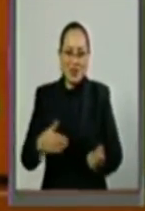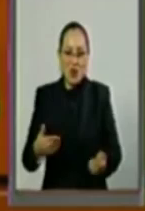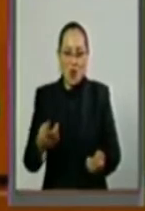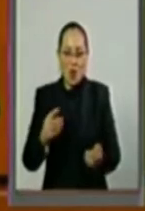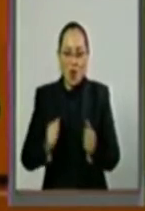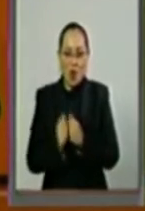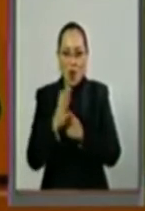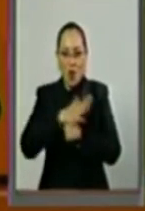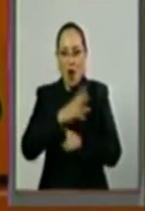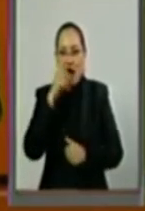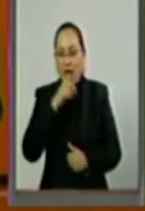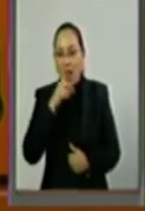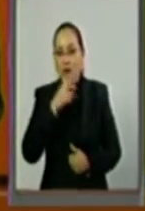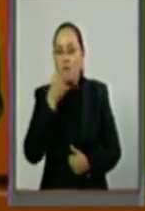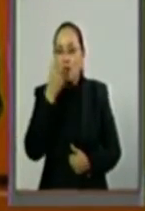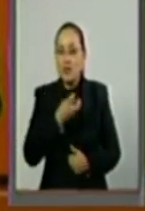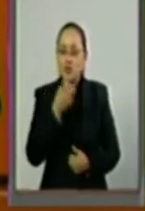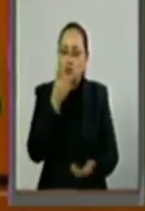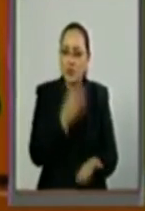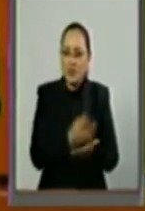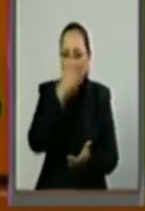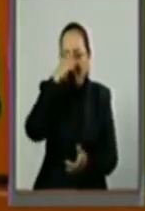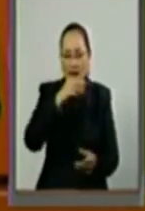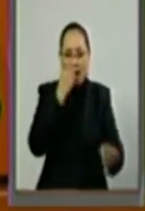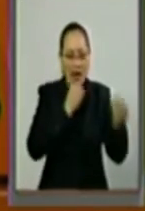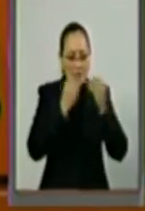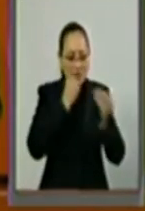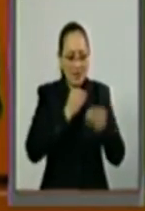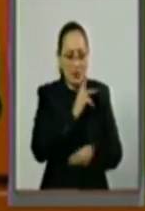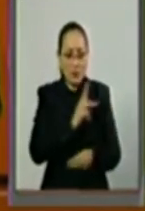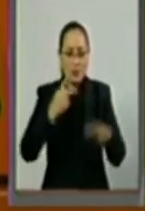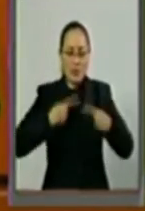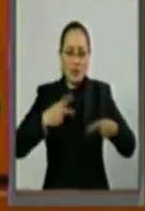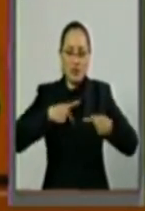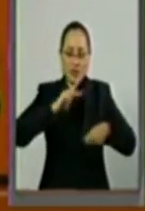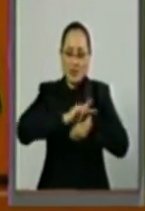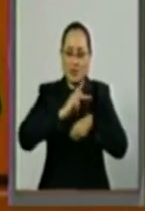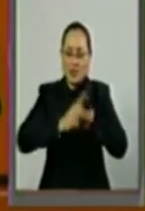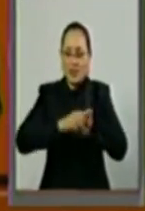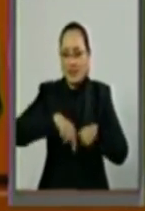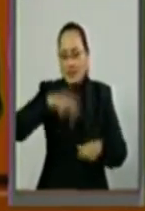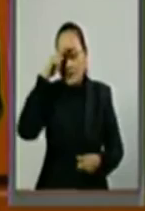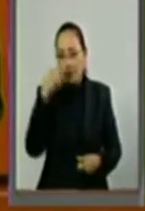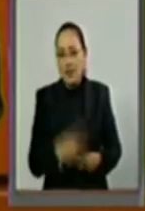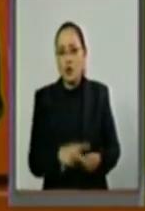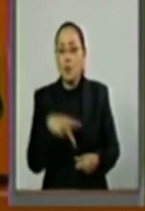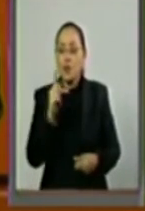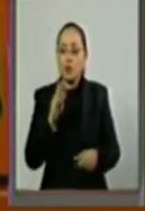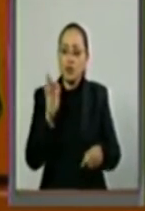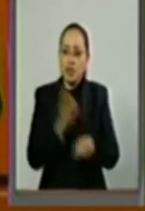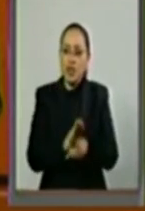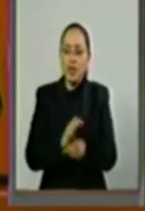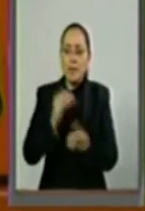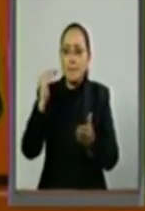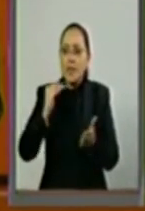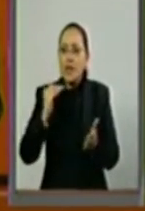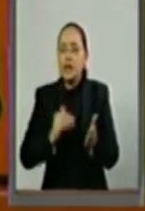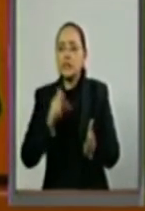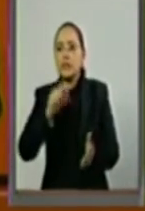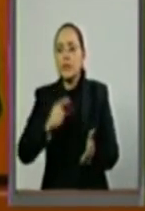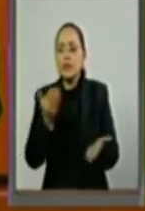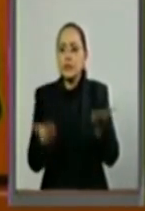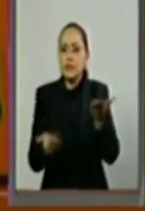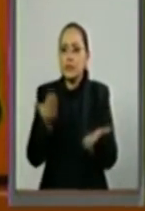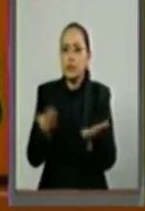viable de alimentación para los mexicanos, sino que protege y disminuye y genera el equilibrio en